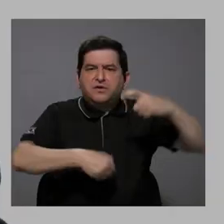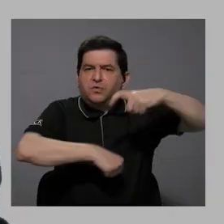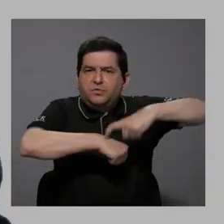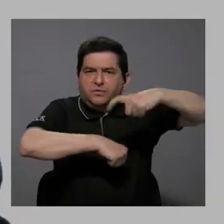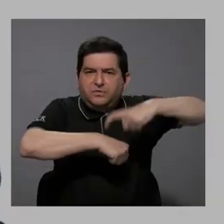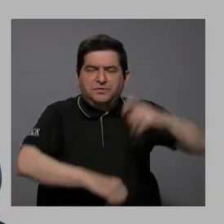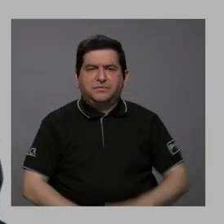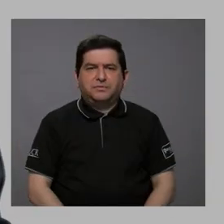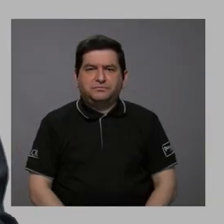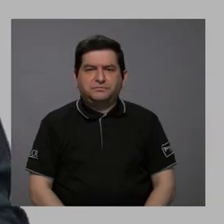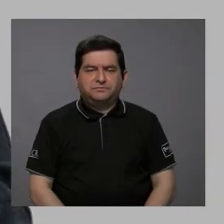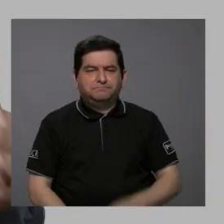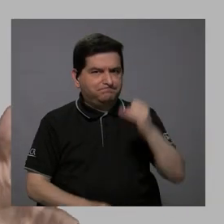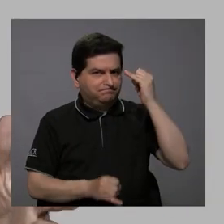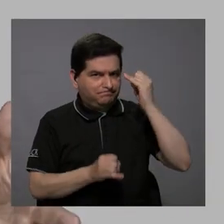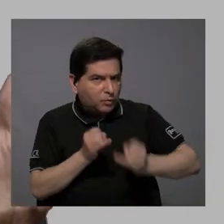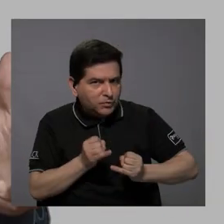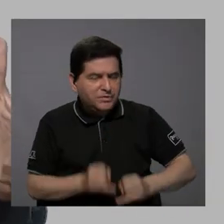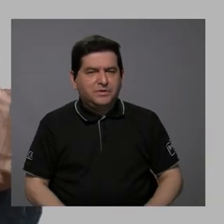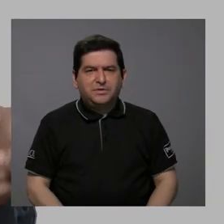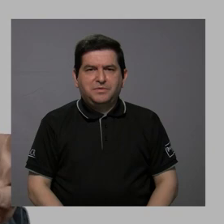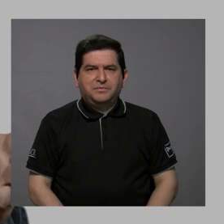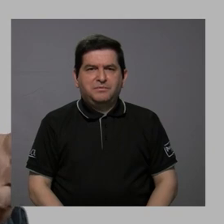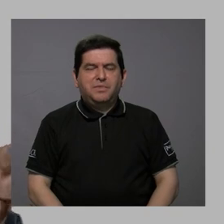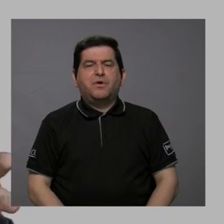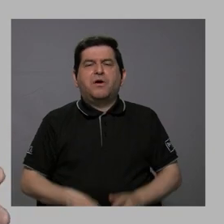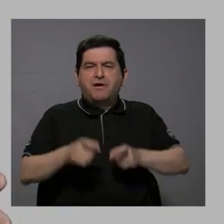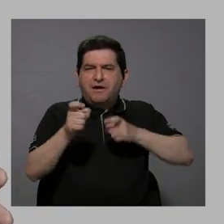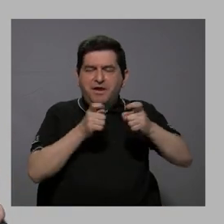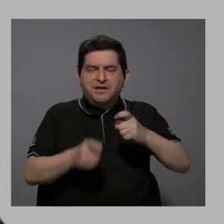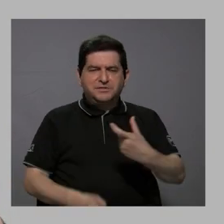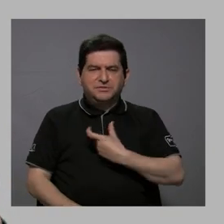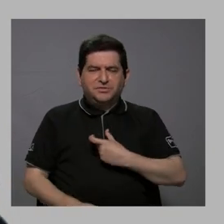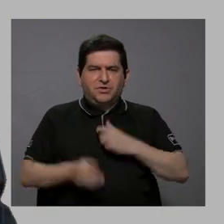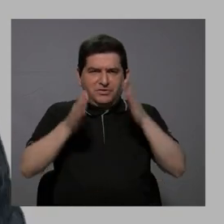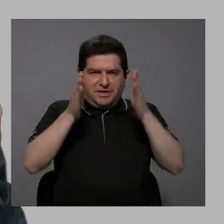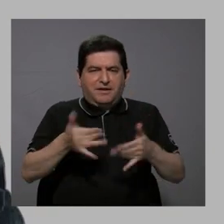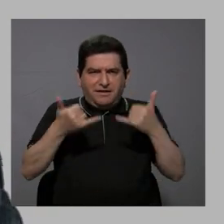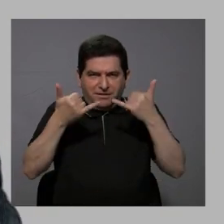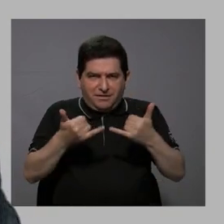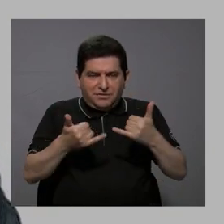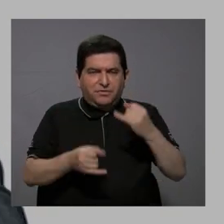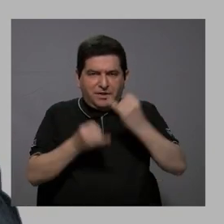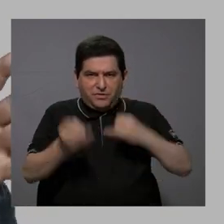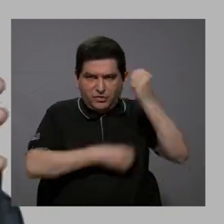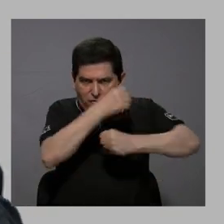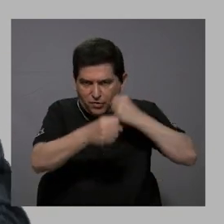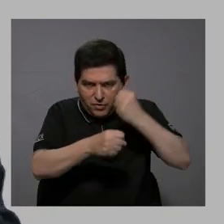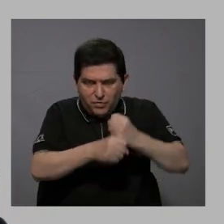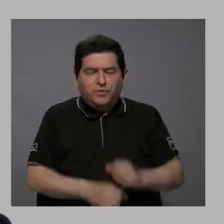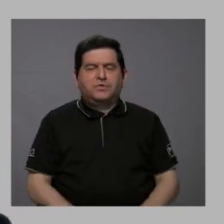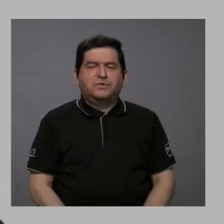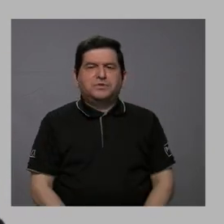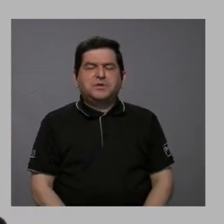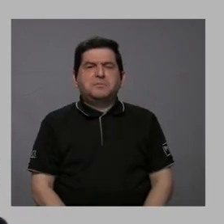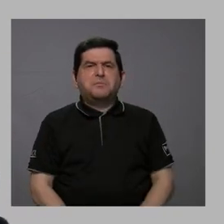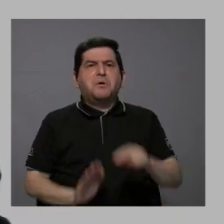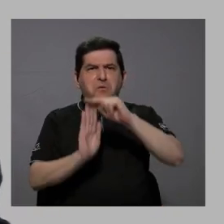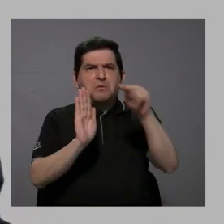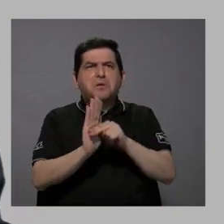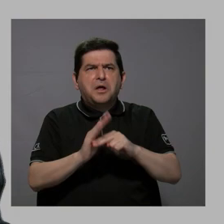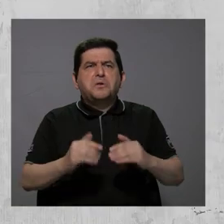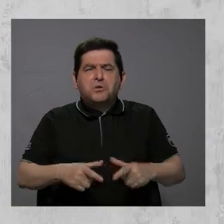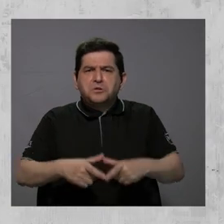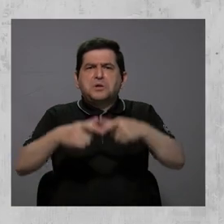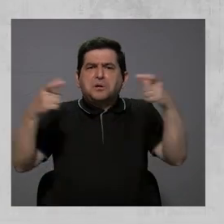hora. Finalmente, en el cuadro de la gestión del alcalde o alcaldesa en el último año, la nota es mayoritariamente